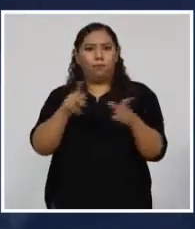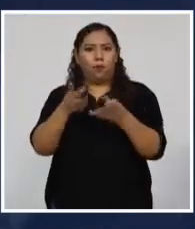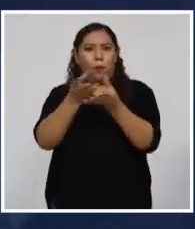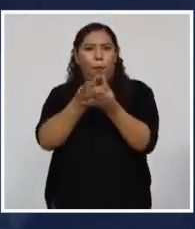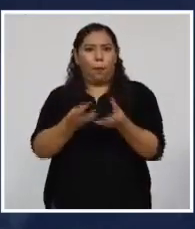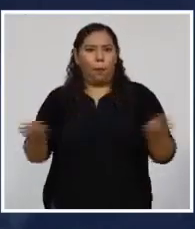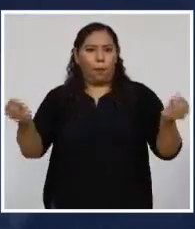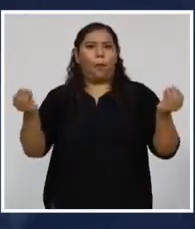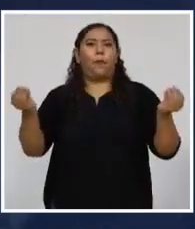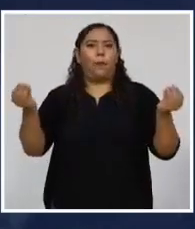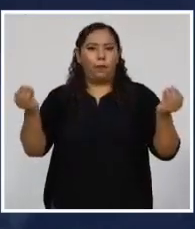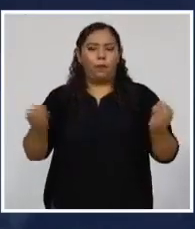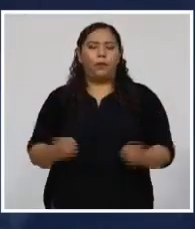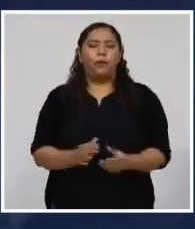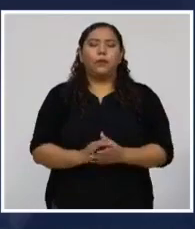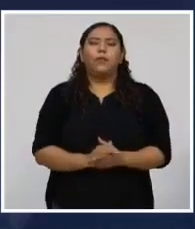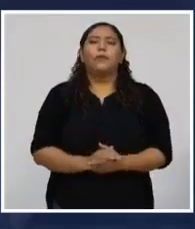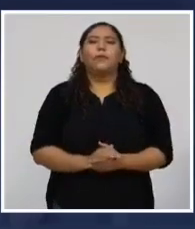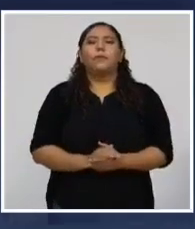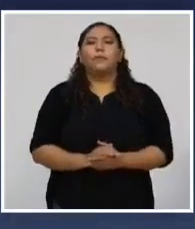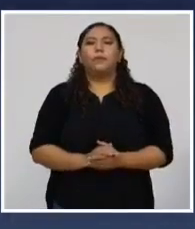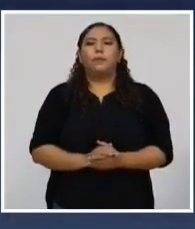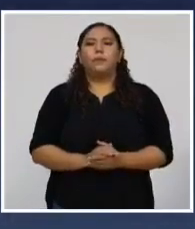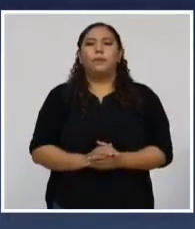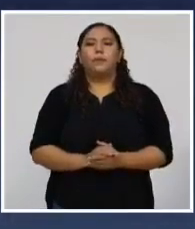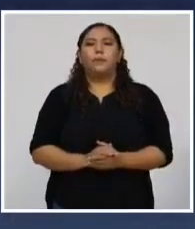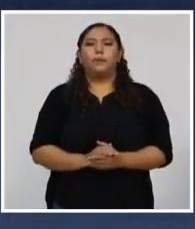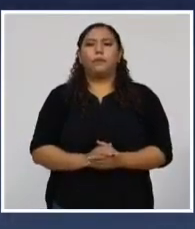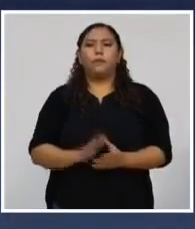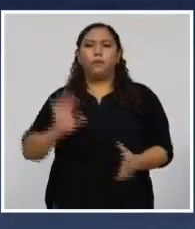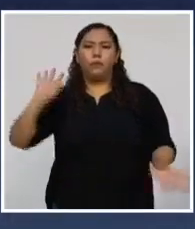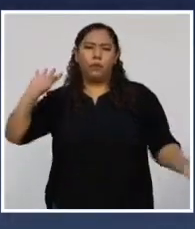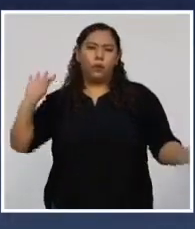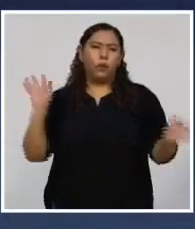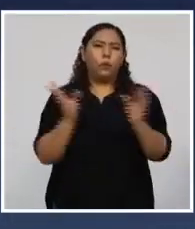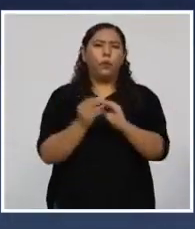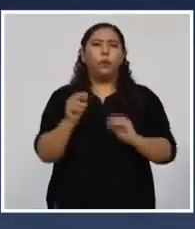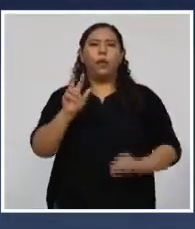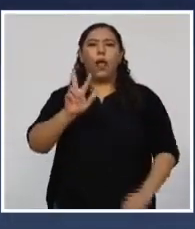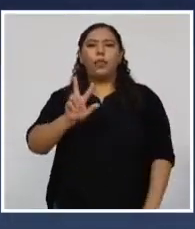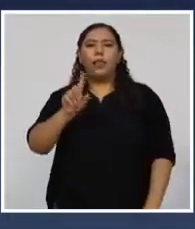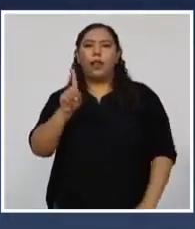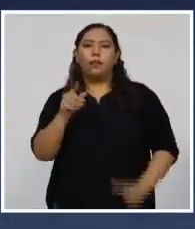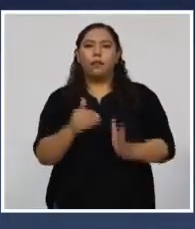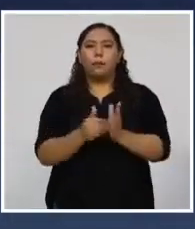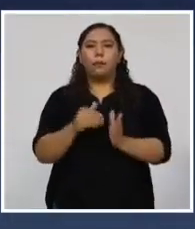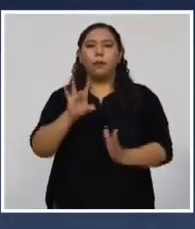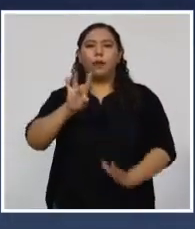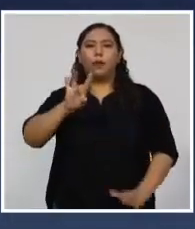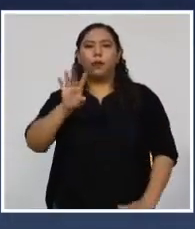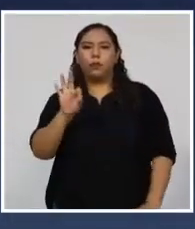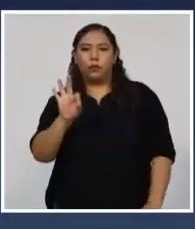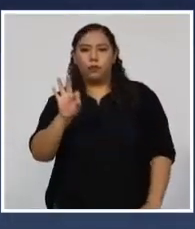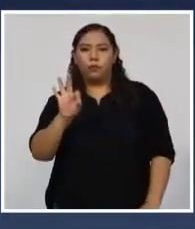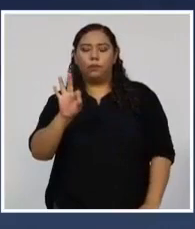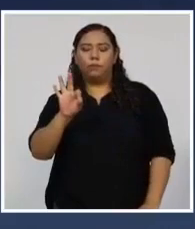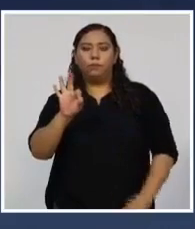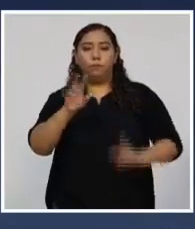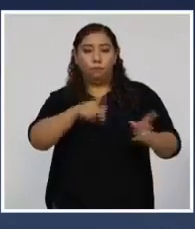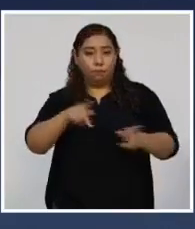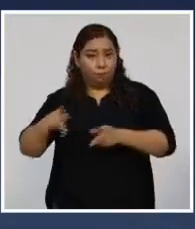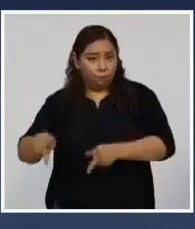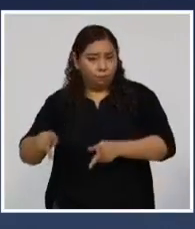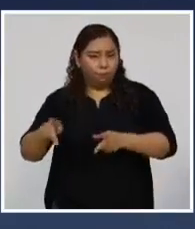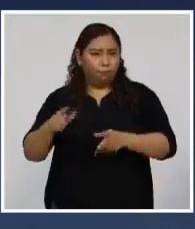personas que se han recuperado. Para un total de 31,089 compatriotas que